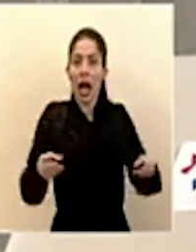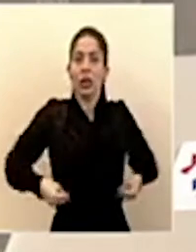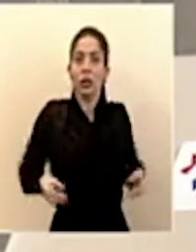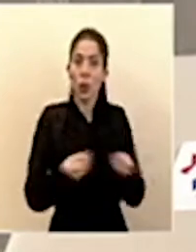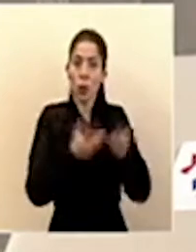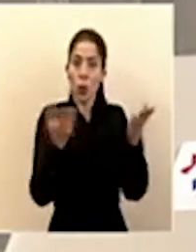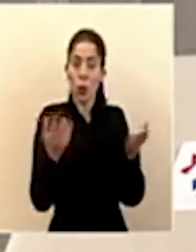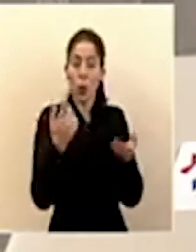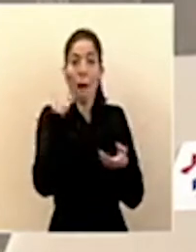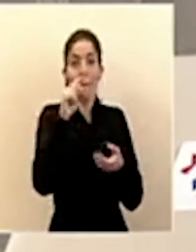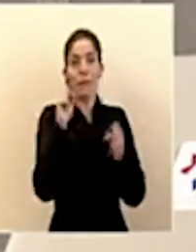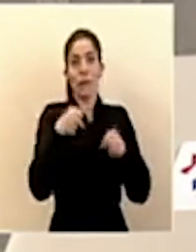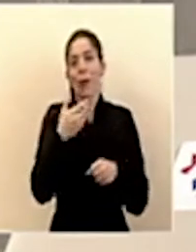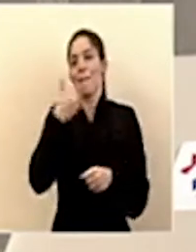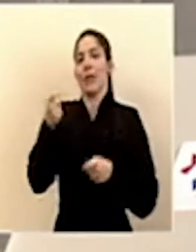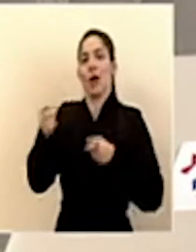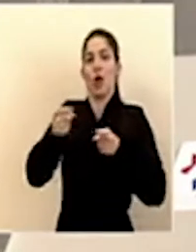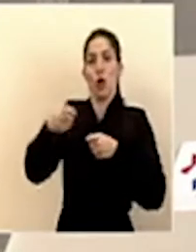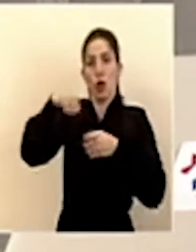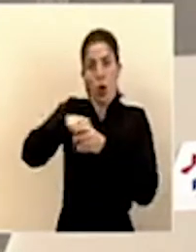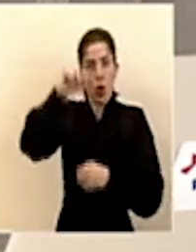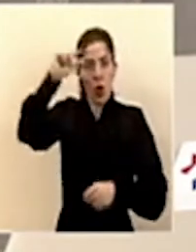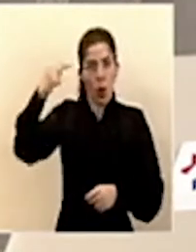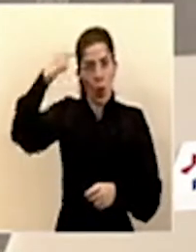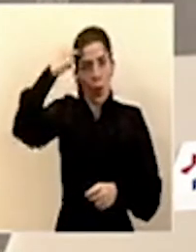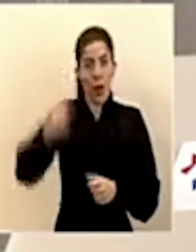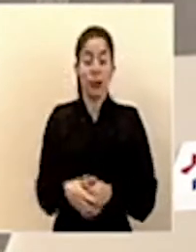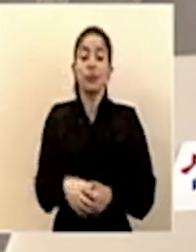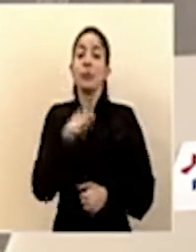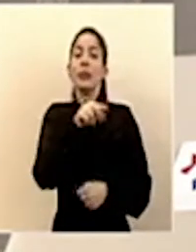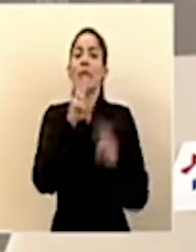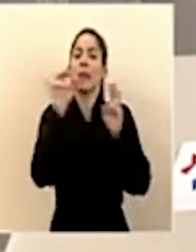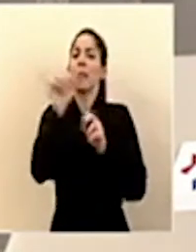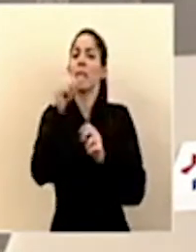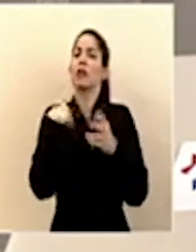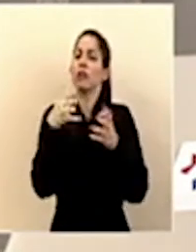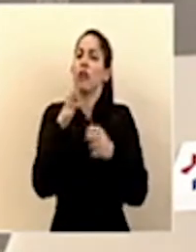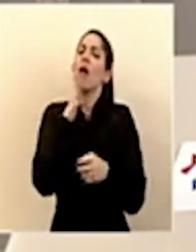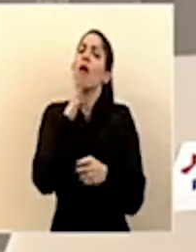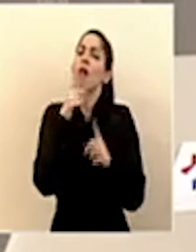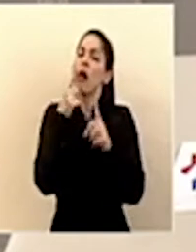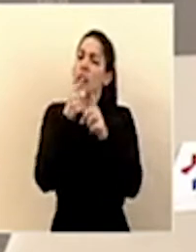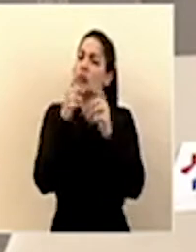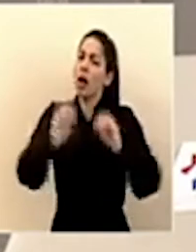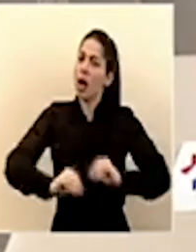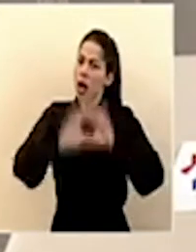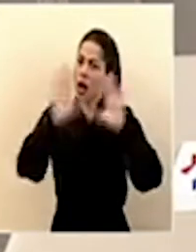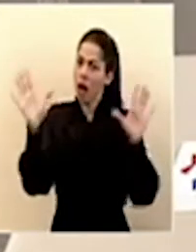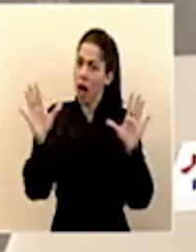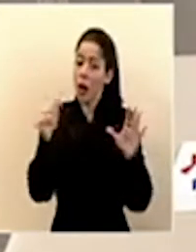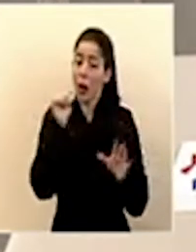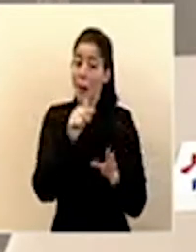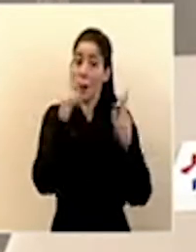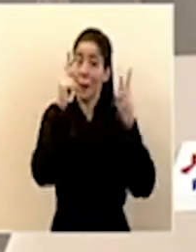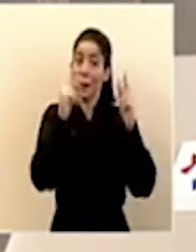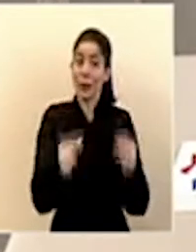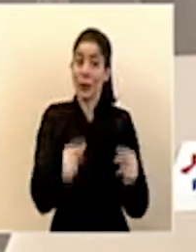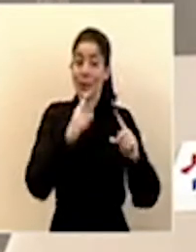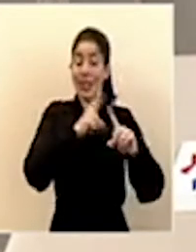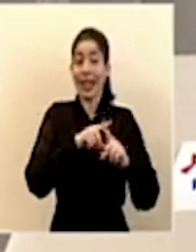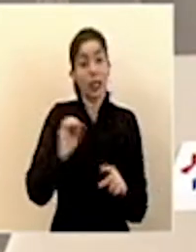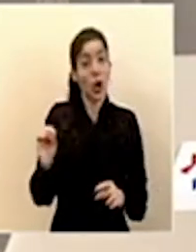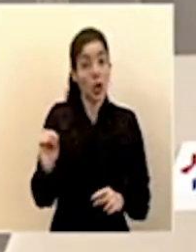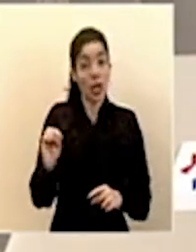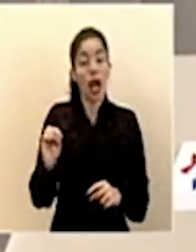para mejorar la eficiencia del gobierno. Pero en esto también quiero hablar con claridad. Este presupuesto extraordinario